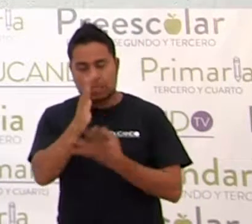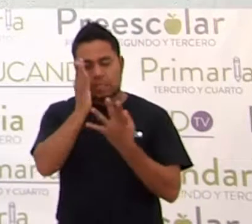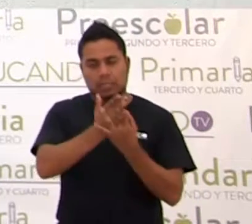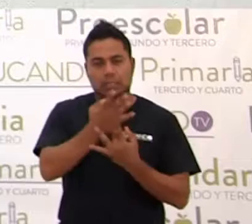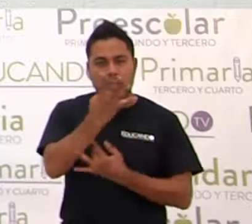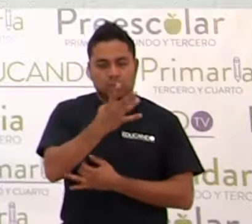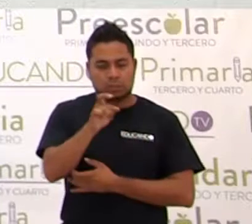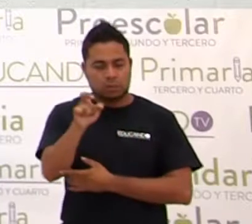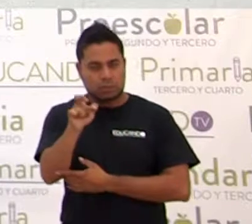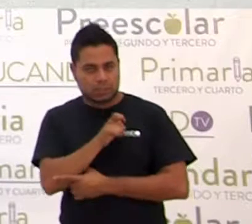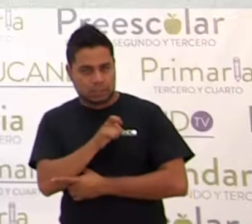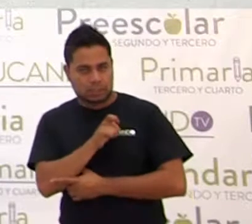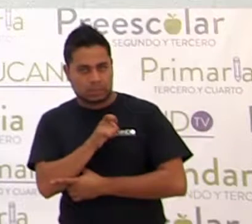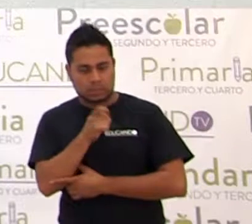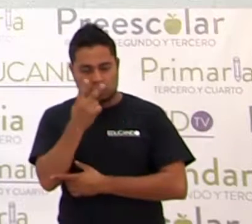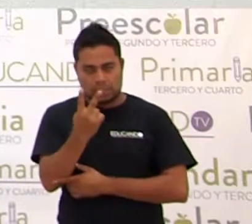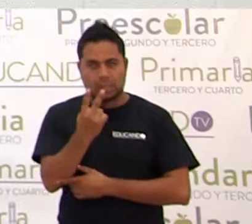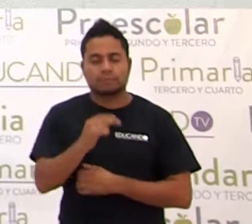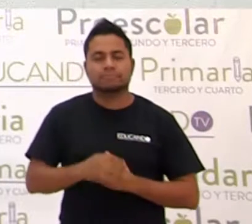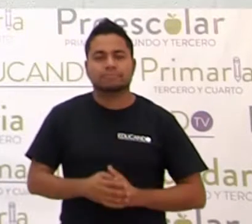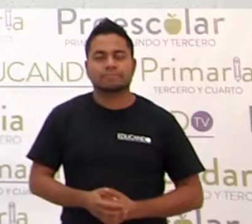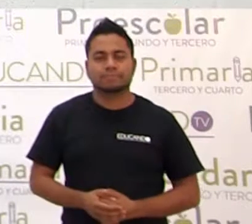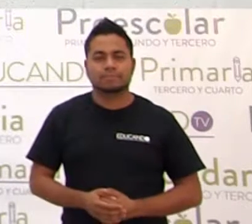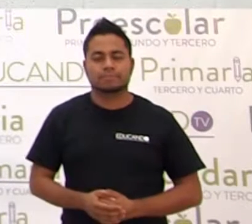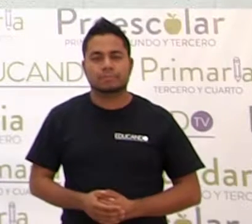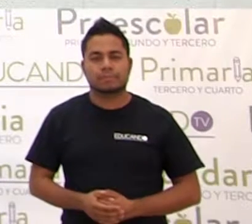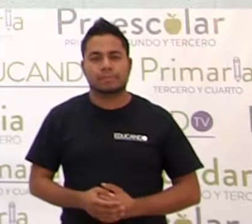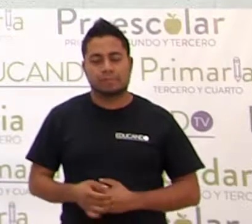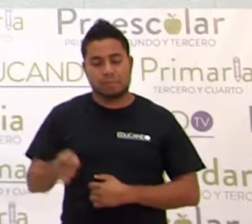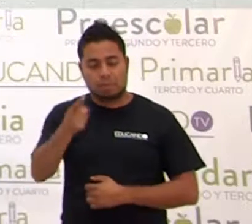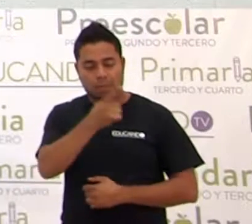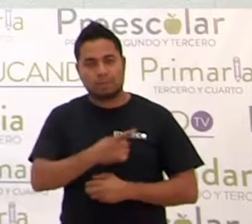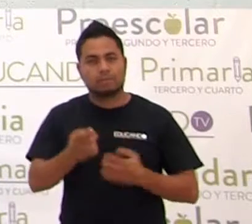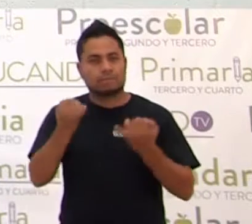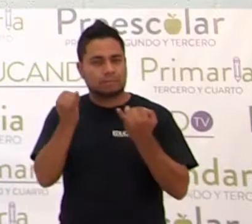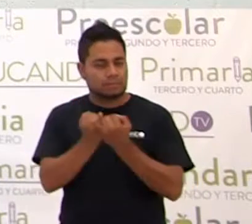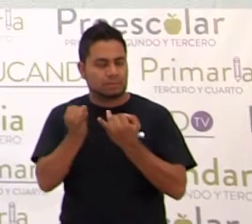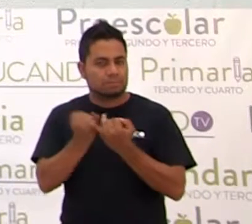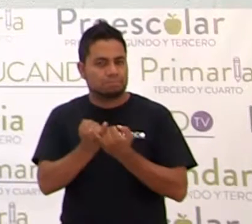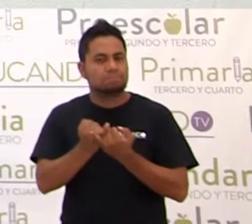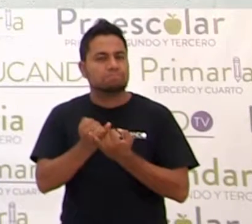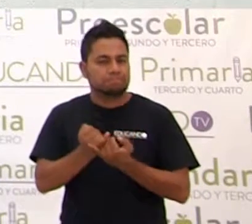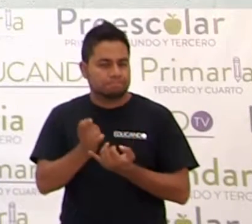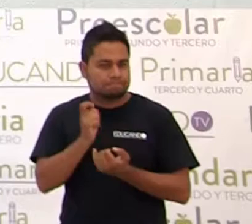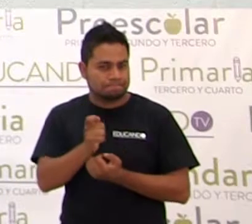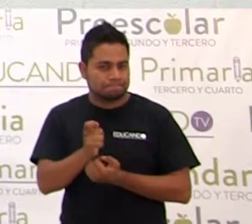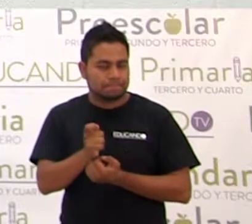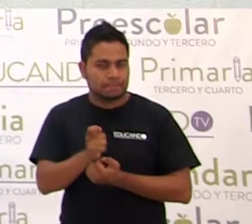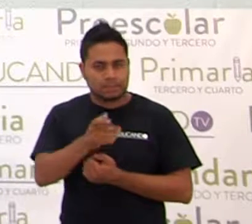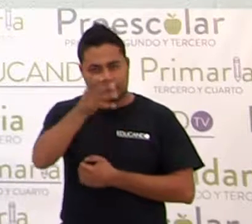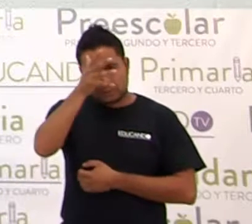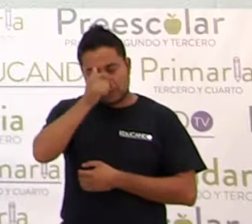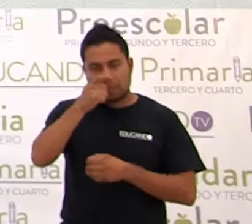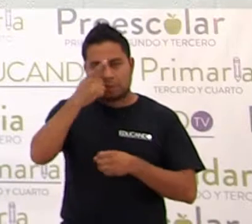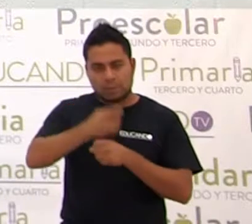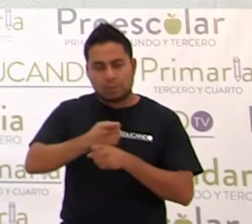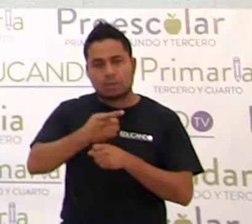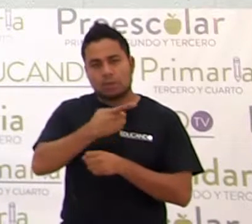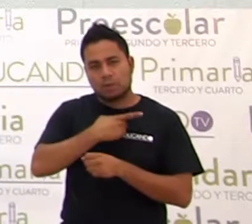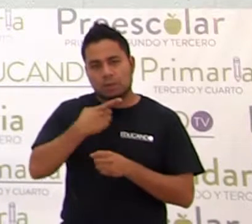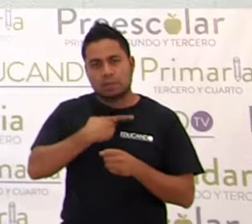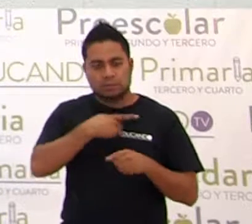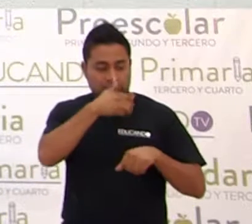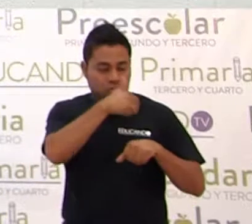4x cuadrada. Esto es igual a, recordemos que primero tenemos que dividir los